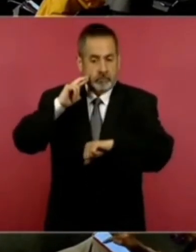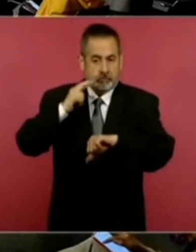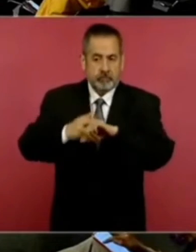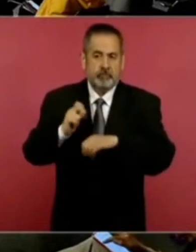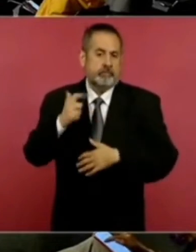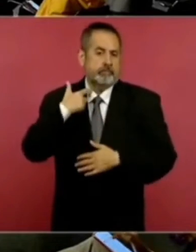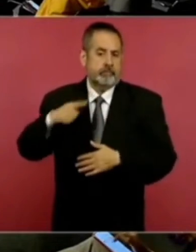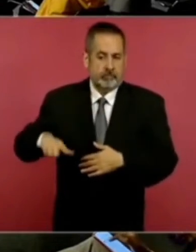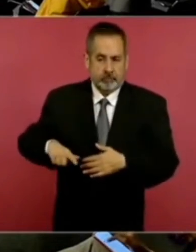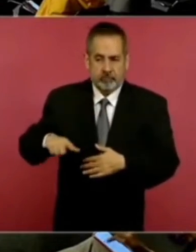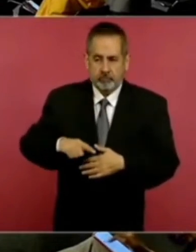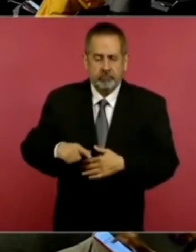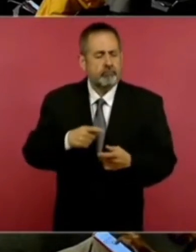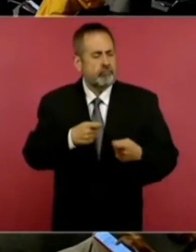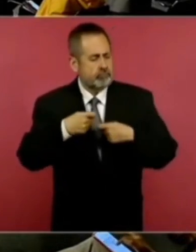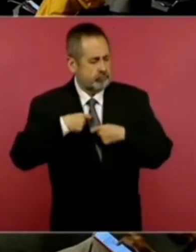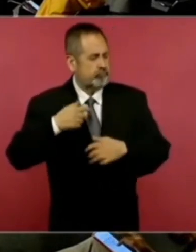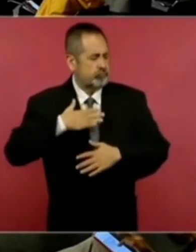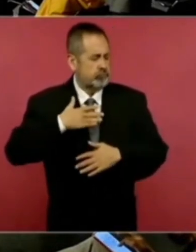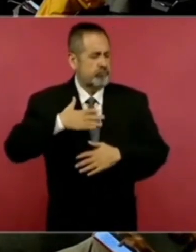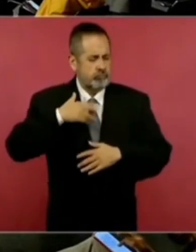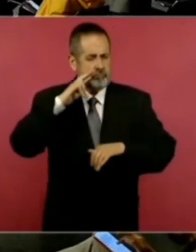y otros funcionarios.